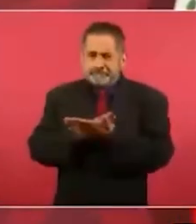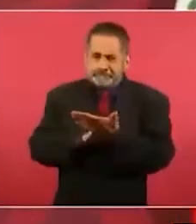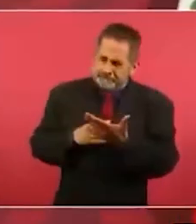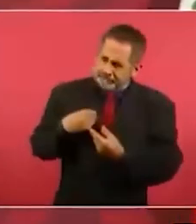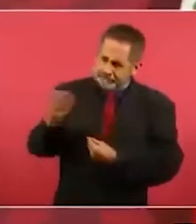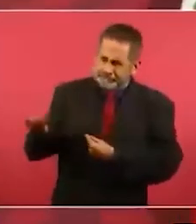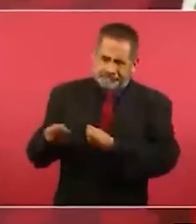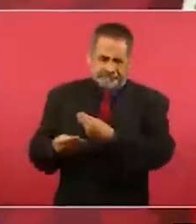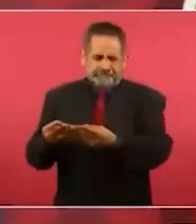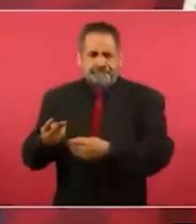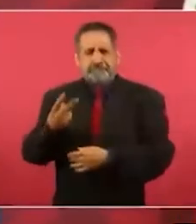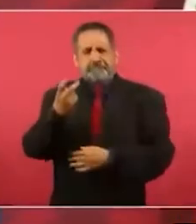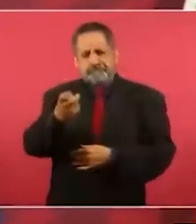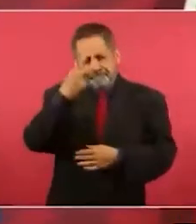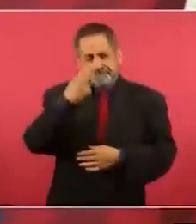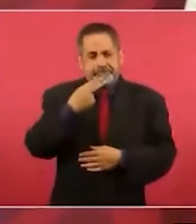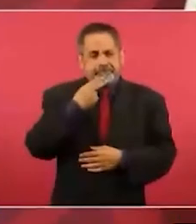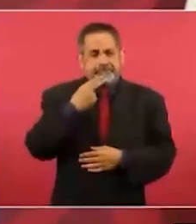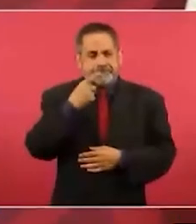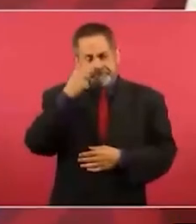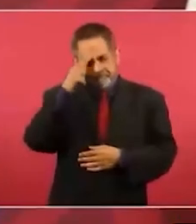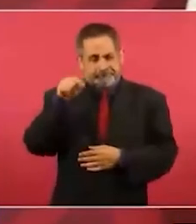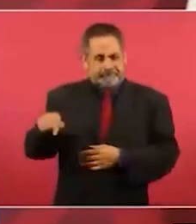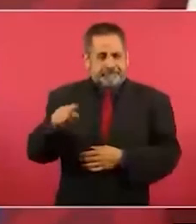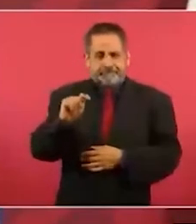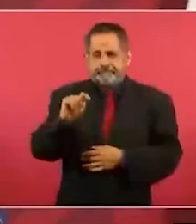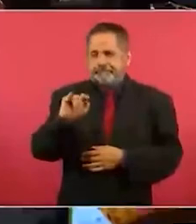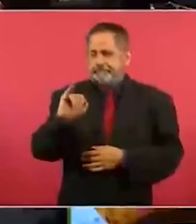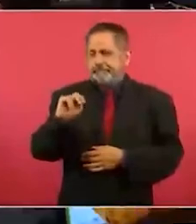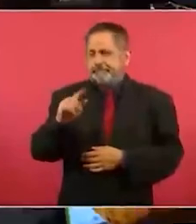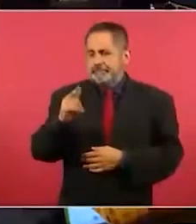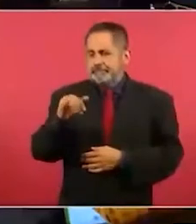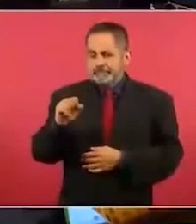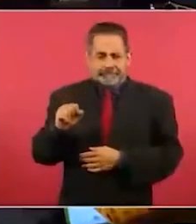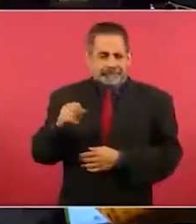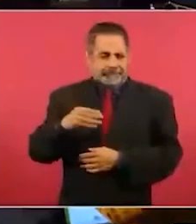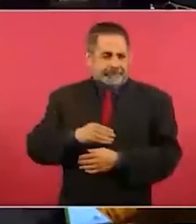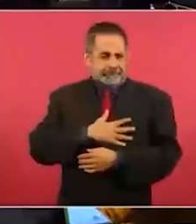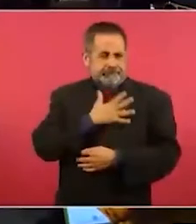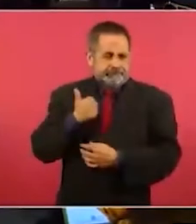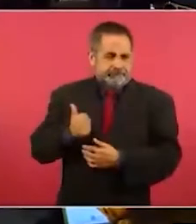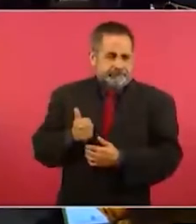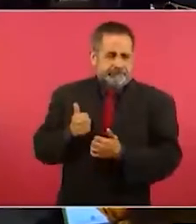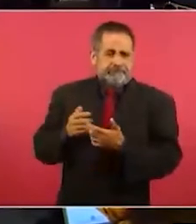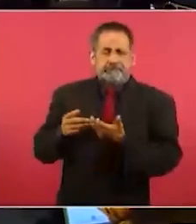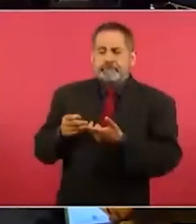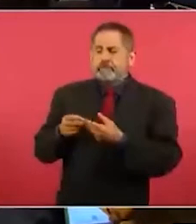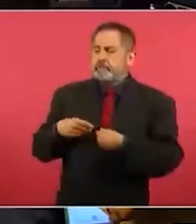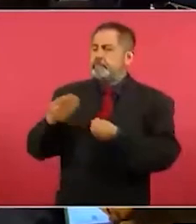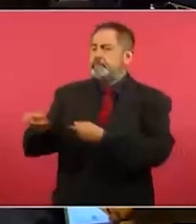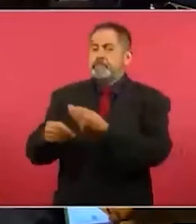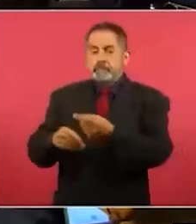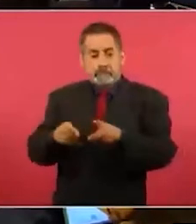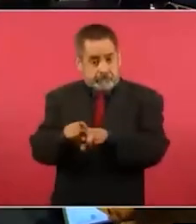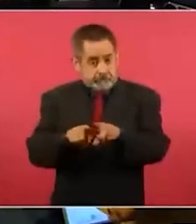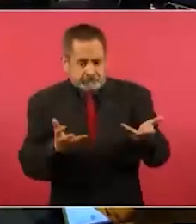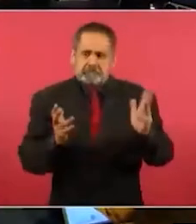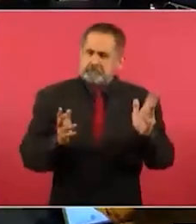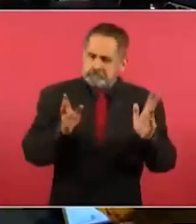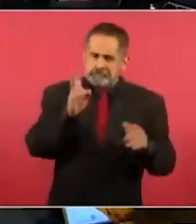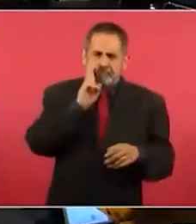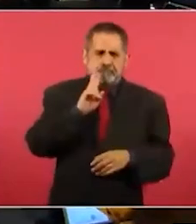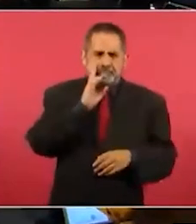Para eso Es el tianguis Del bienestar Y esto Tiene que ver Con tierras Es lo mismo